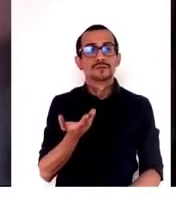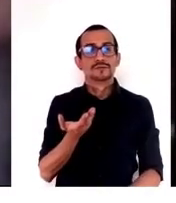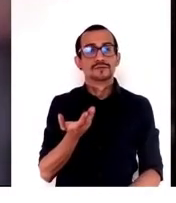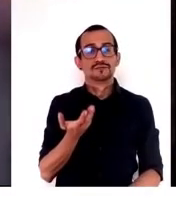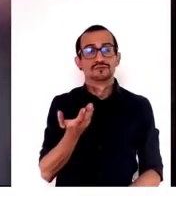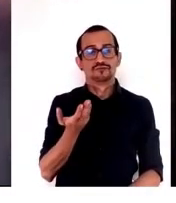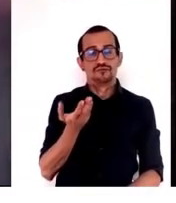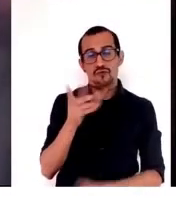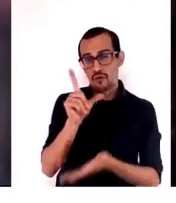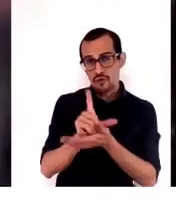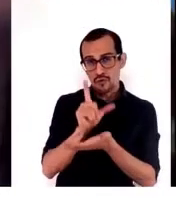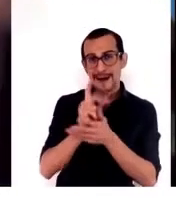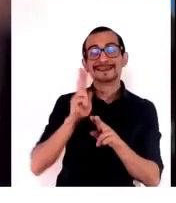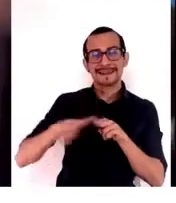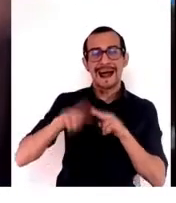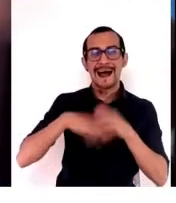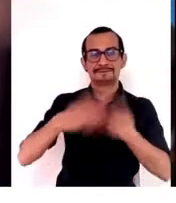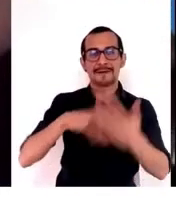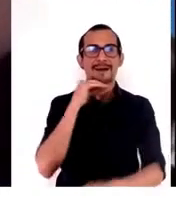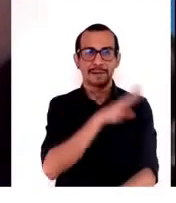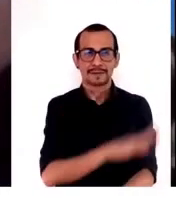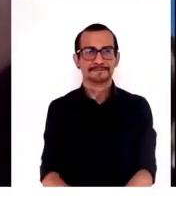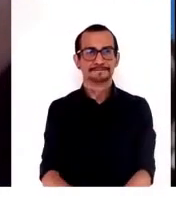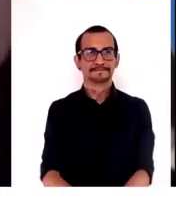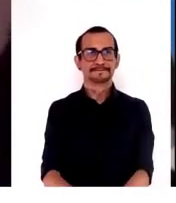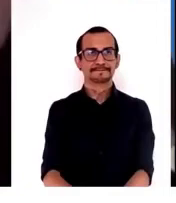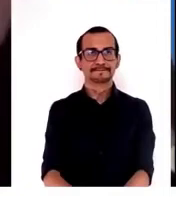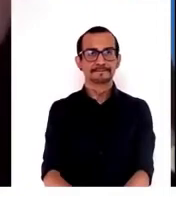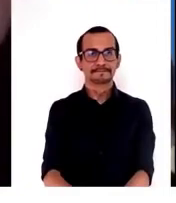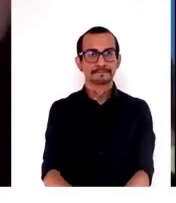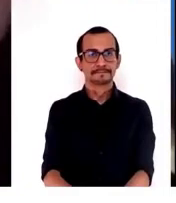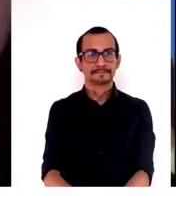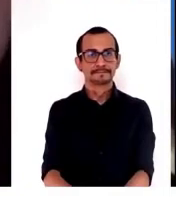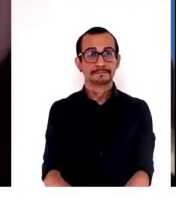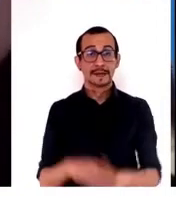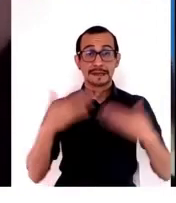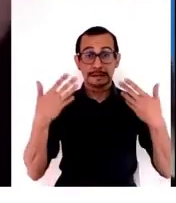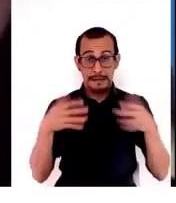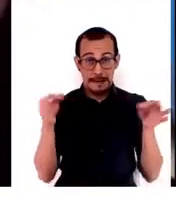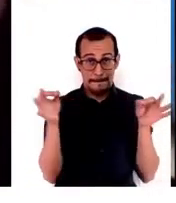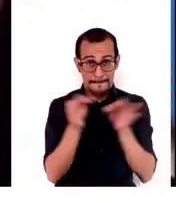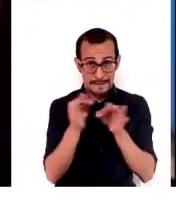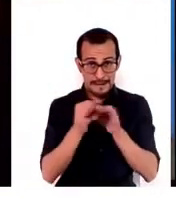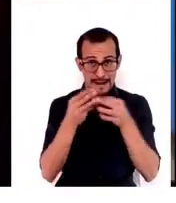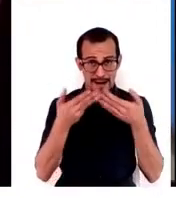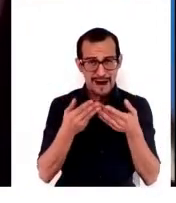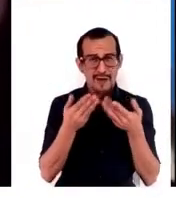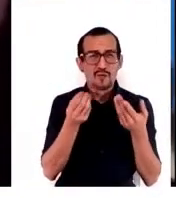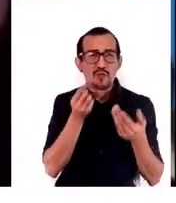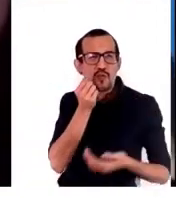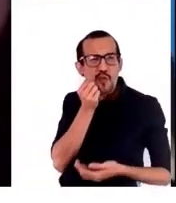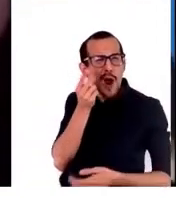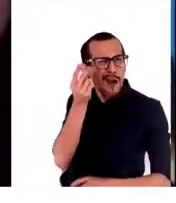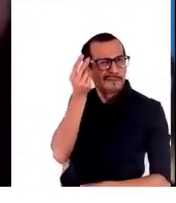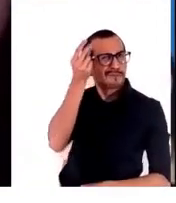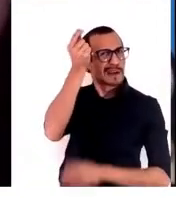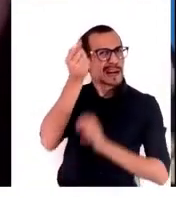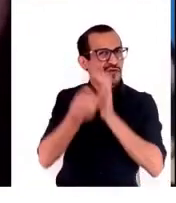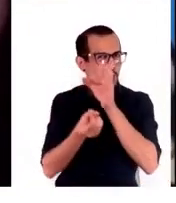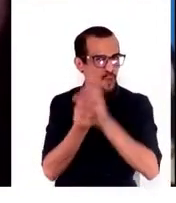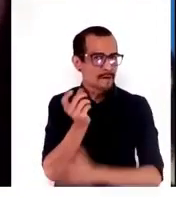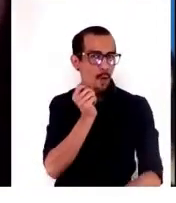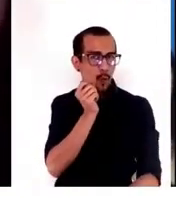se hace muy rápido. Pues déjame explicar un poquito cuál es la innovación. La